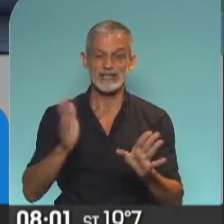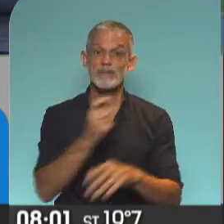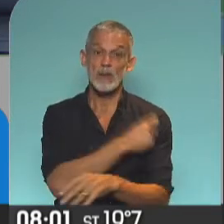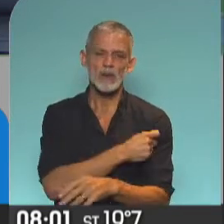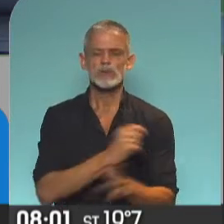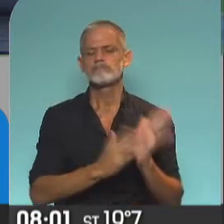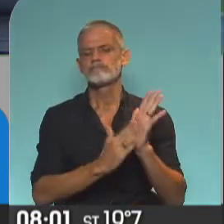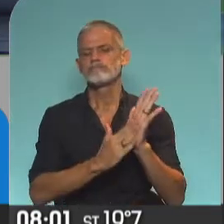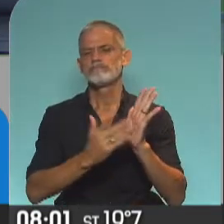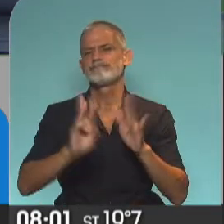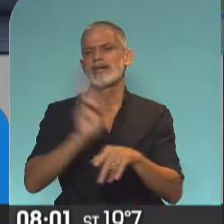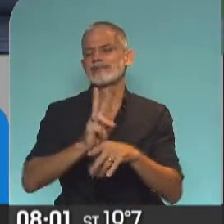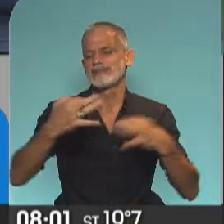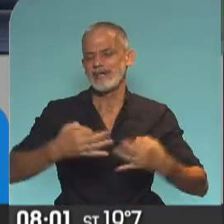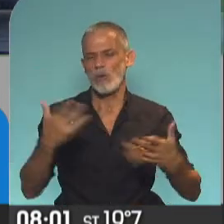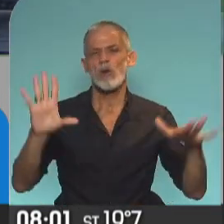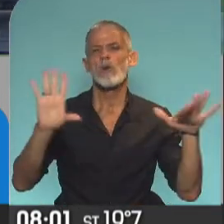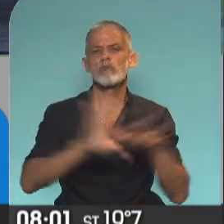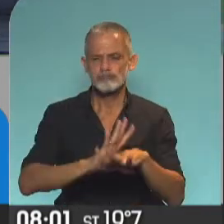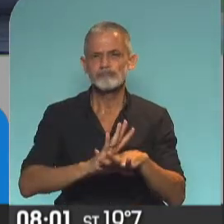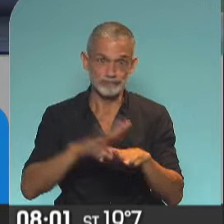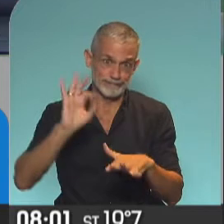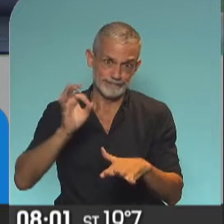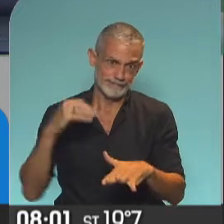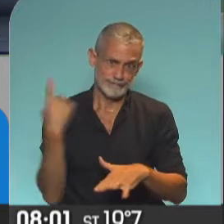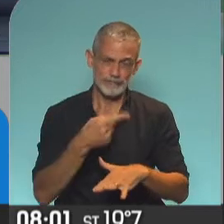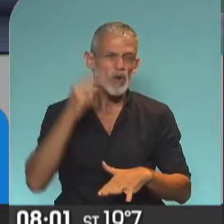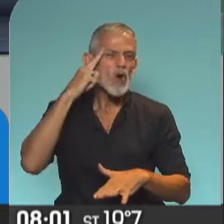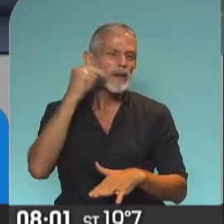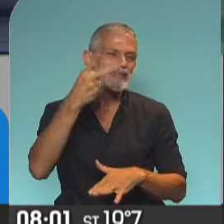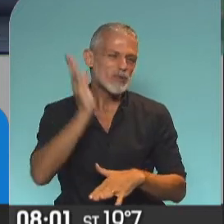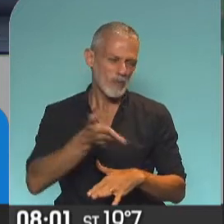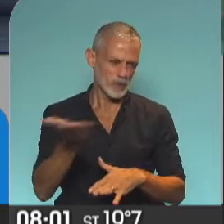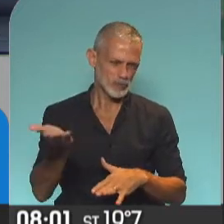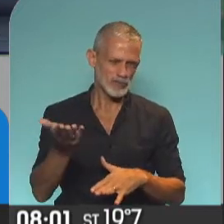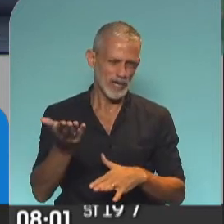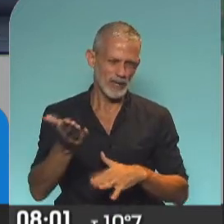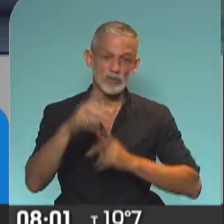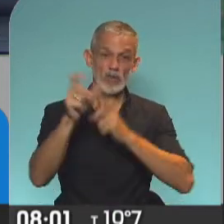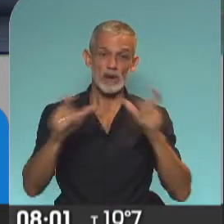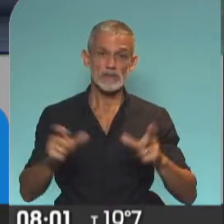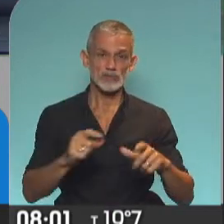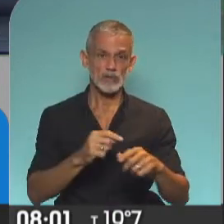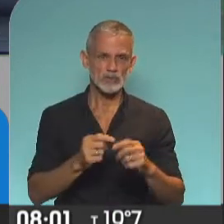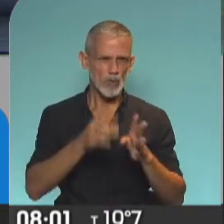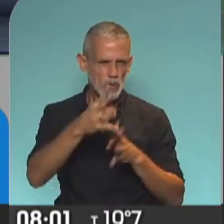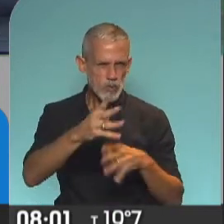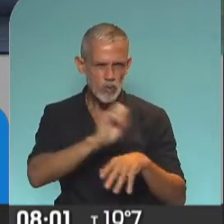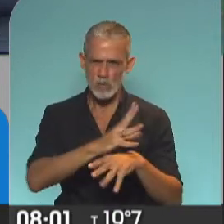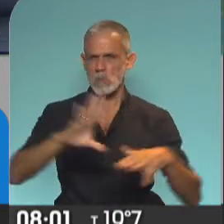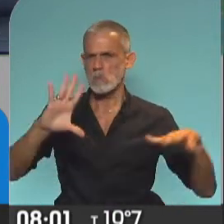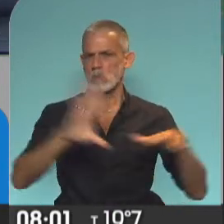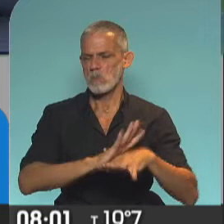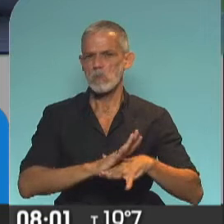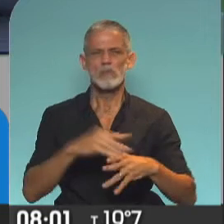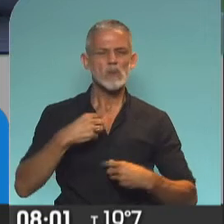ser segura, ha demostrado ser eficaz, como todos sabemos, casi en el 92% de las personas. Y los efectos adversos que aparecen